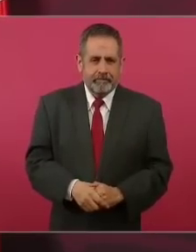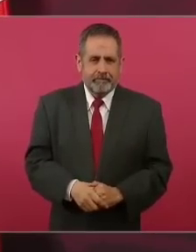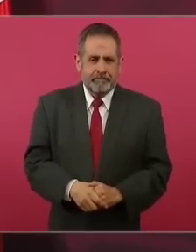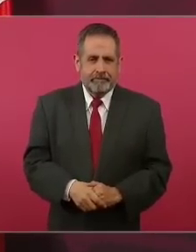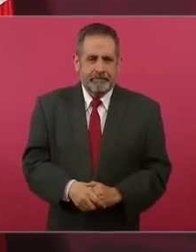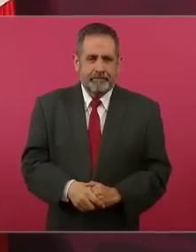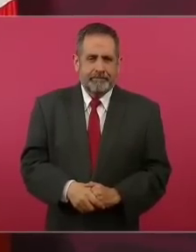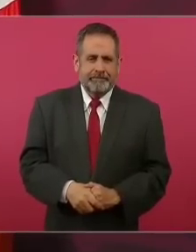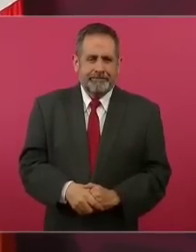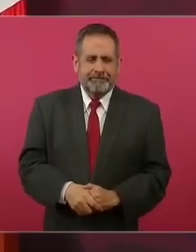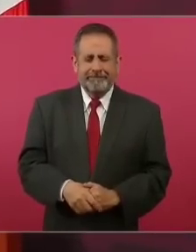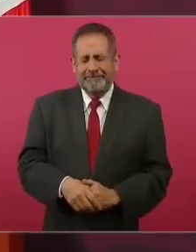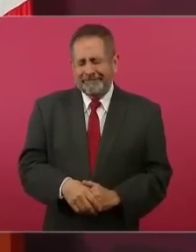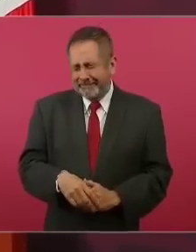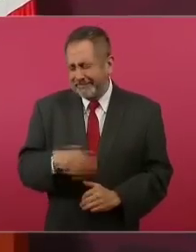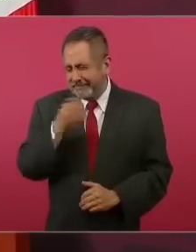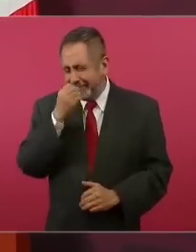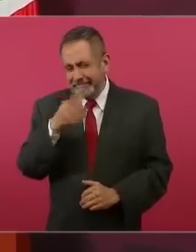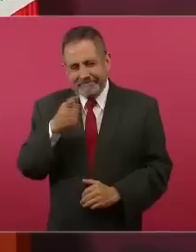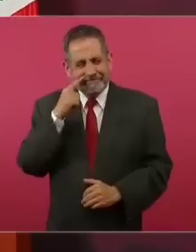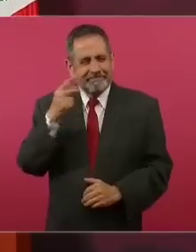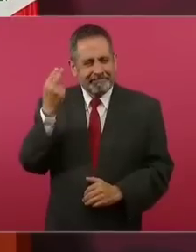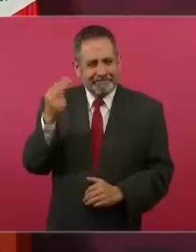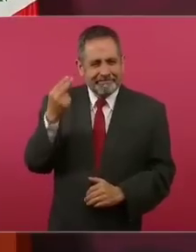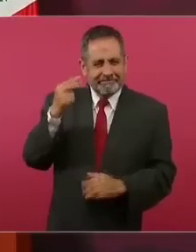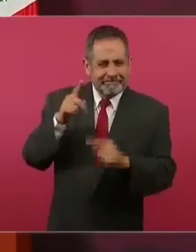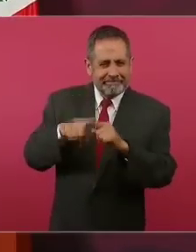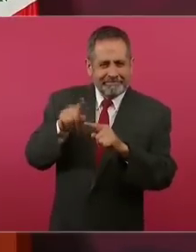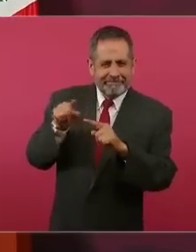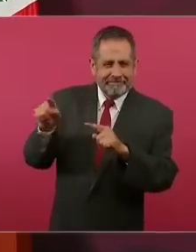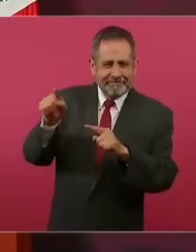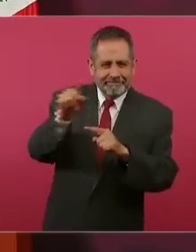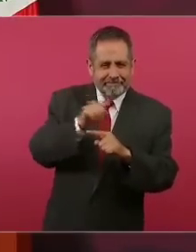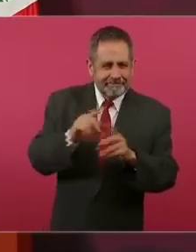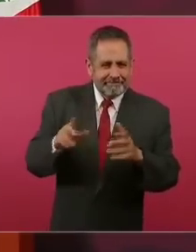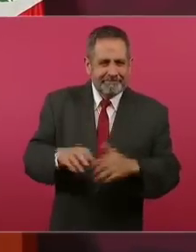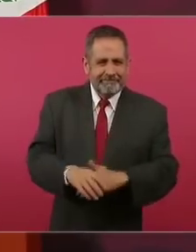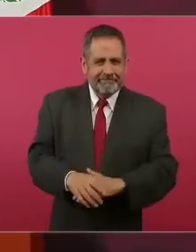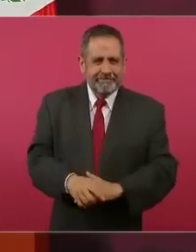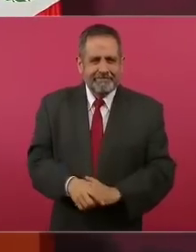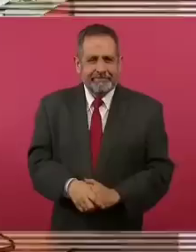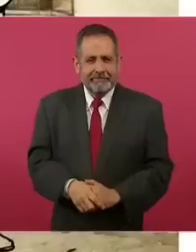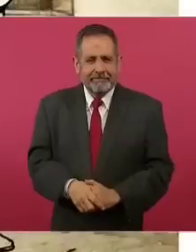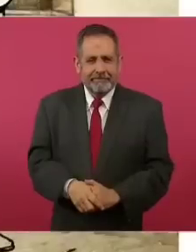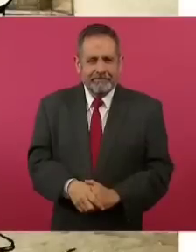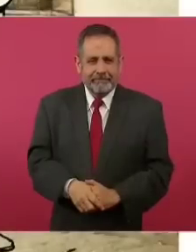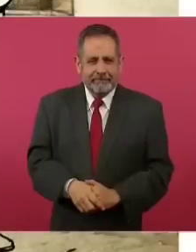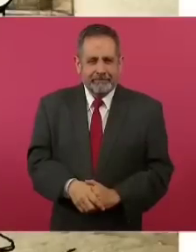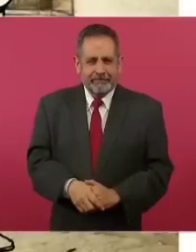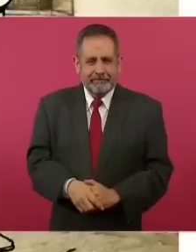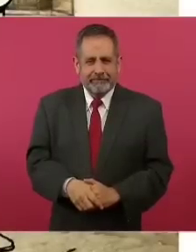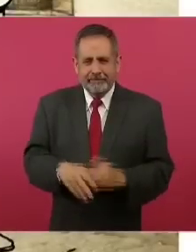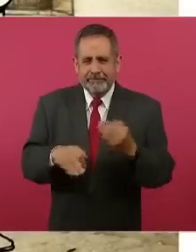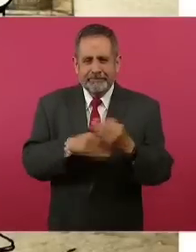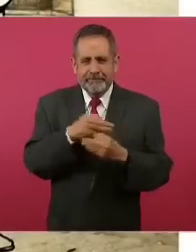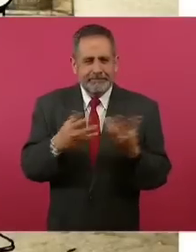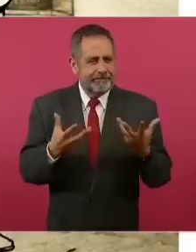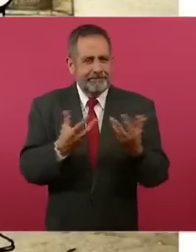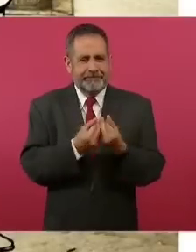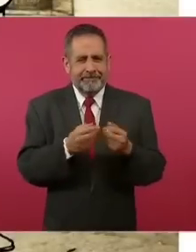Se los voy a ir mencionando y como todos ellos